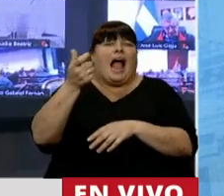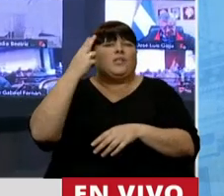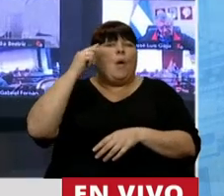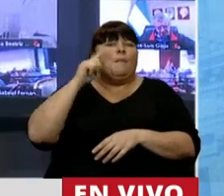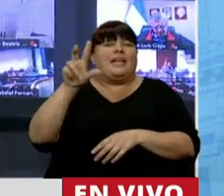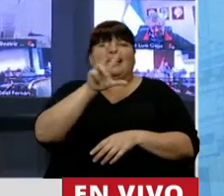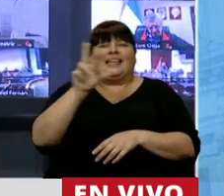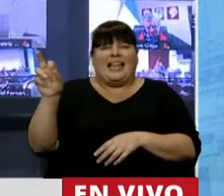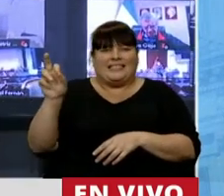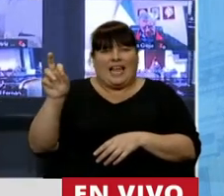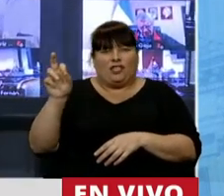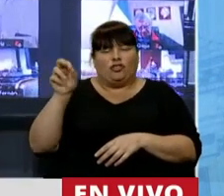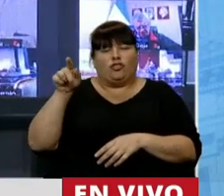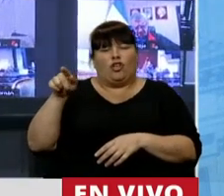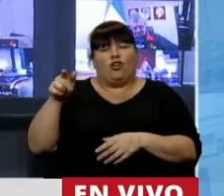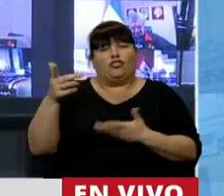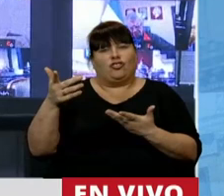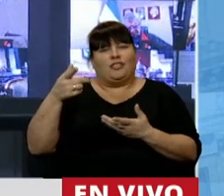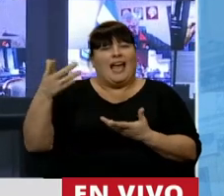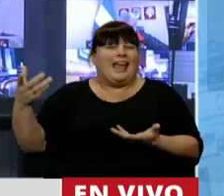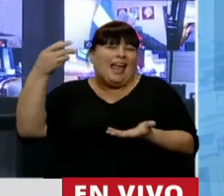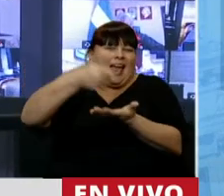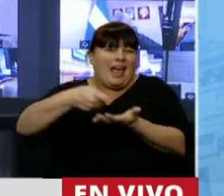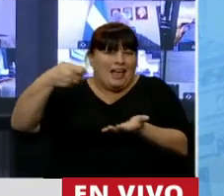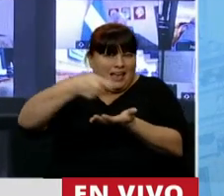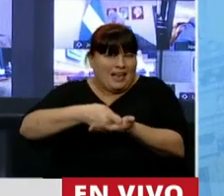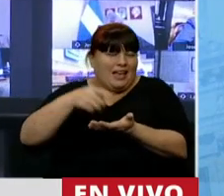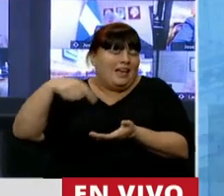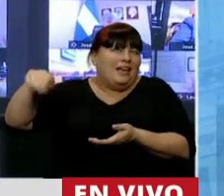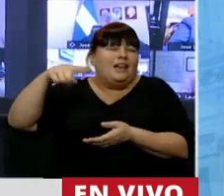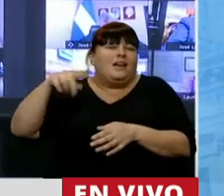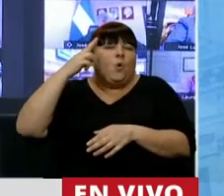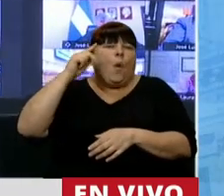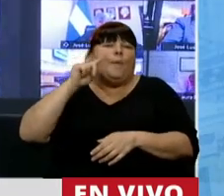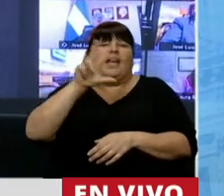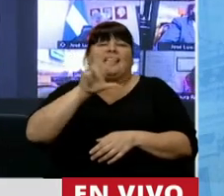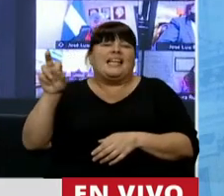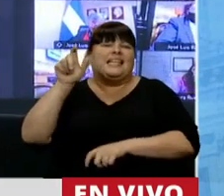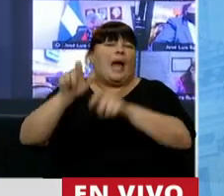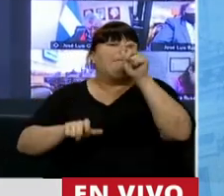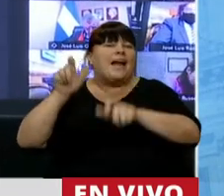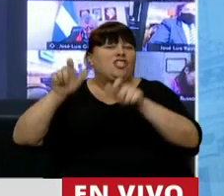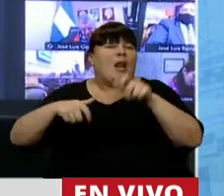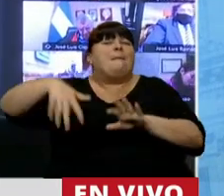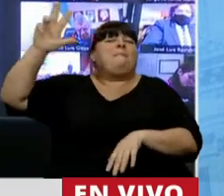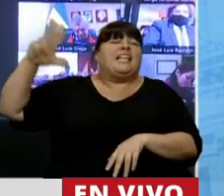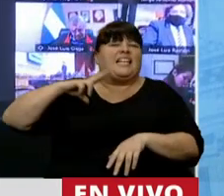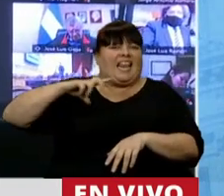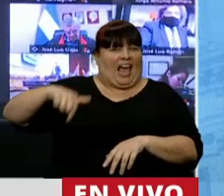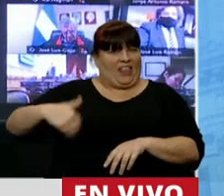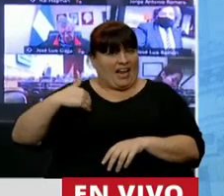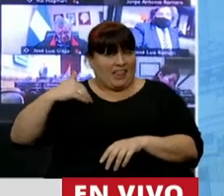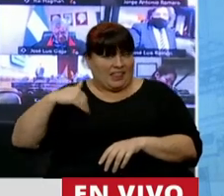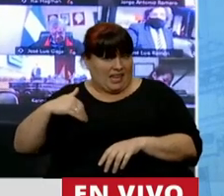contribuyentes, a estas 9.300 personas más ricas de la Argentina